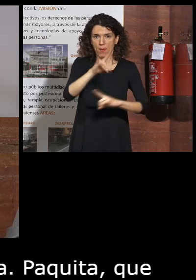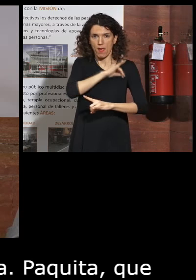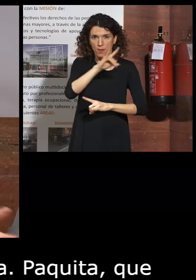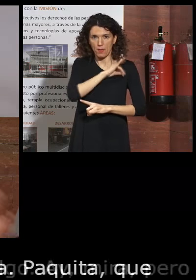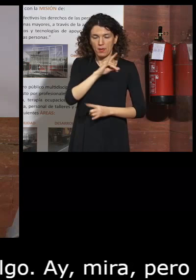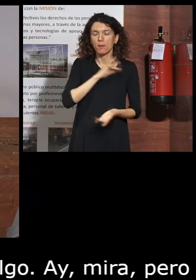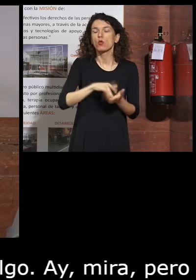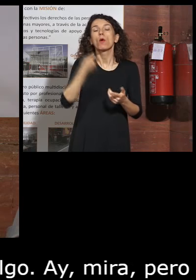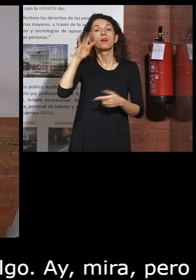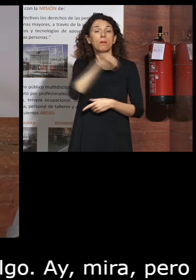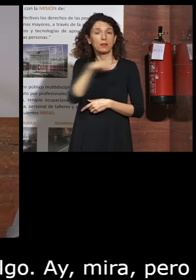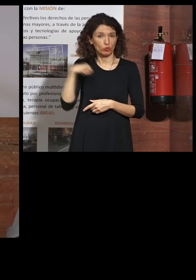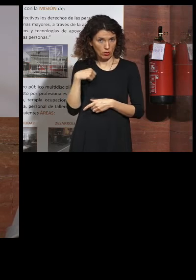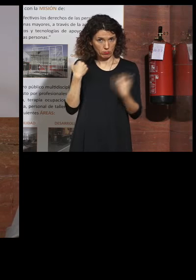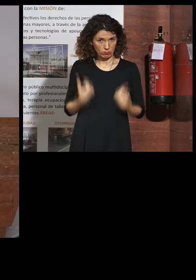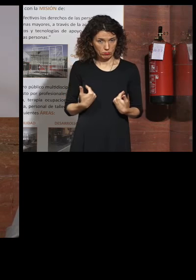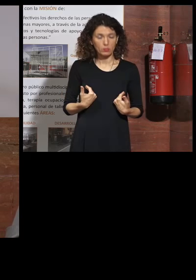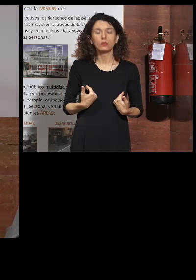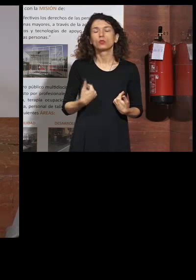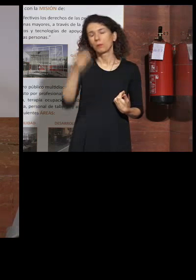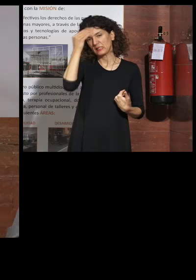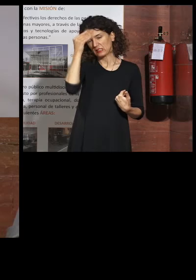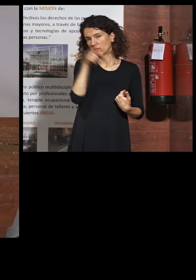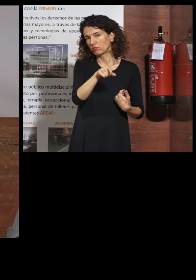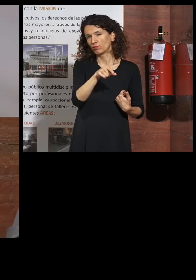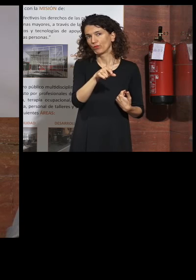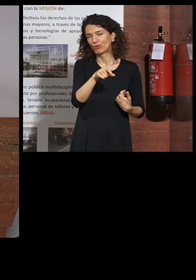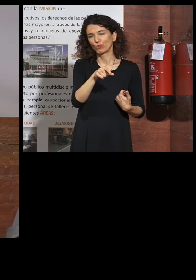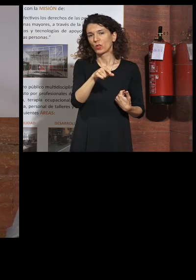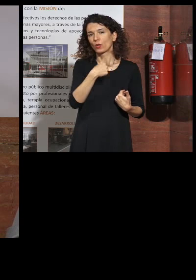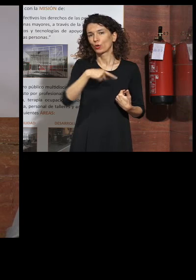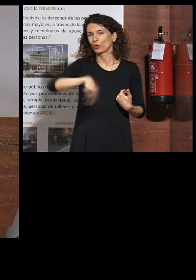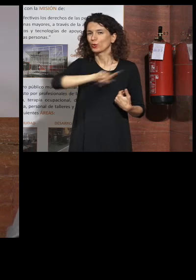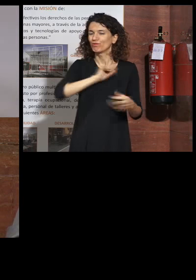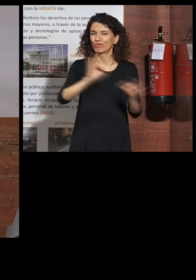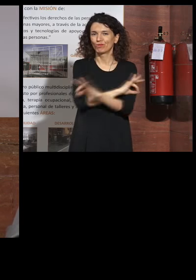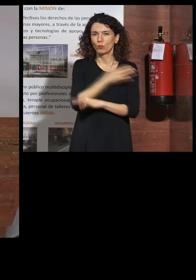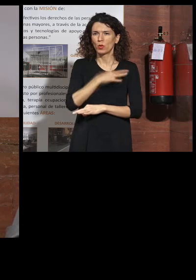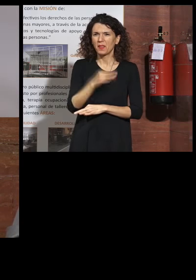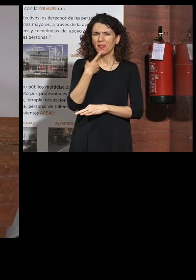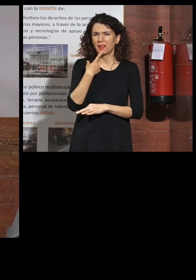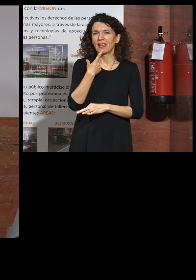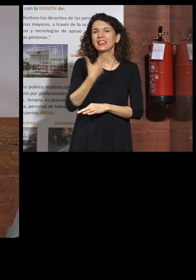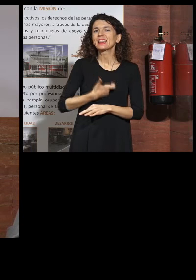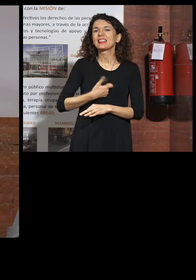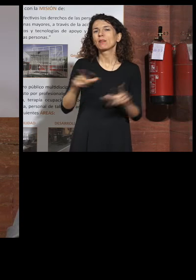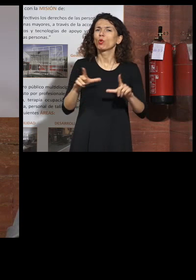por eso hablo de una experiencia personal yo pensé uy nos estamos equivocando como que telealarma